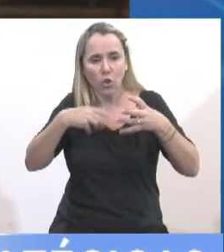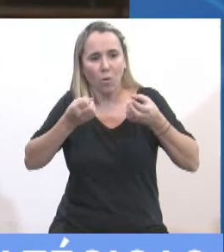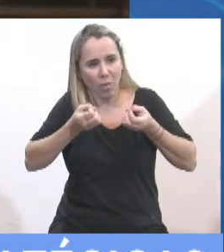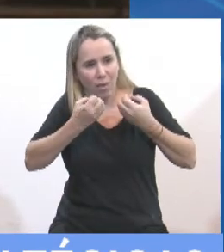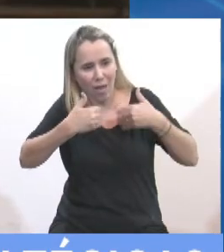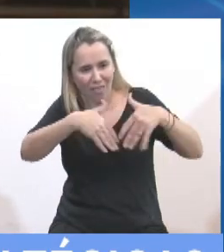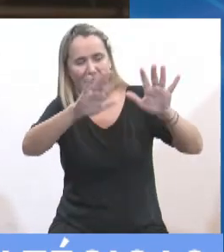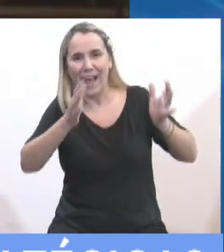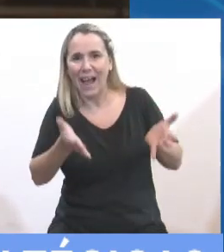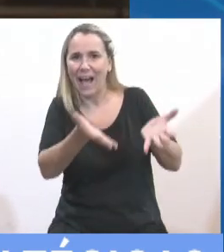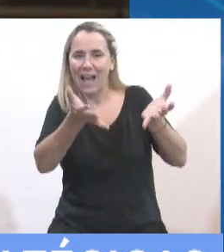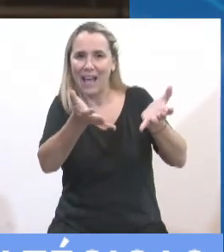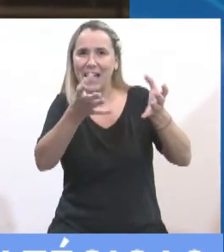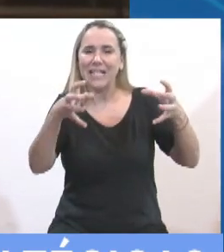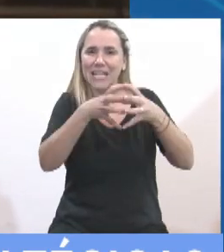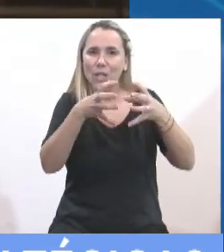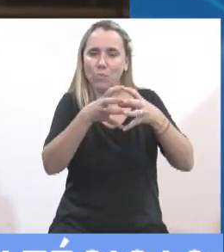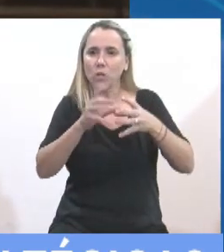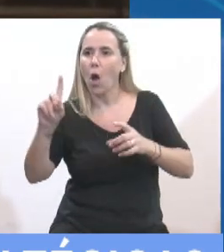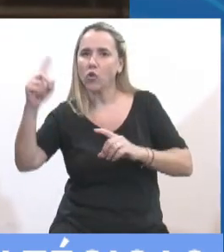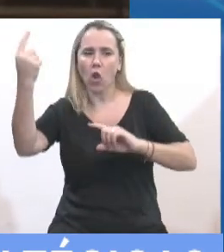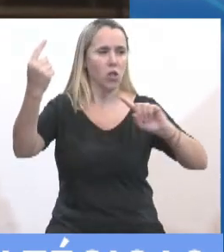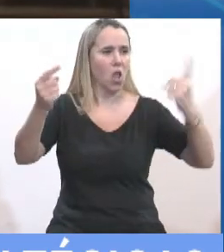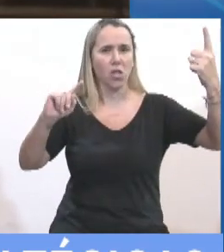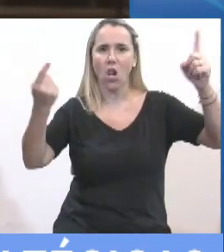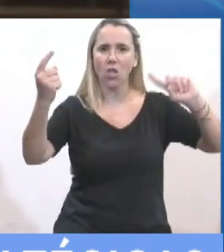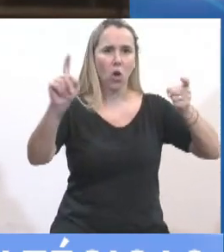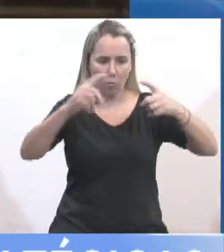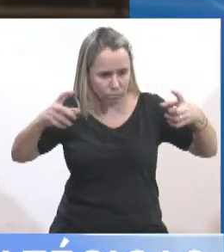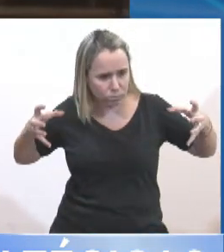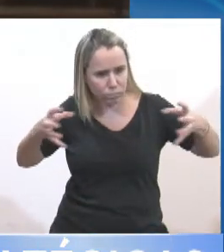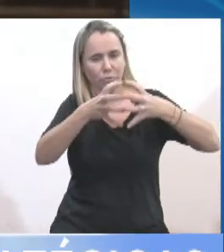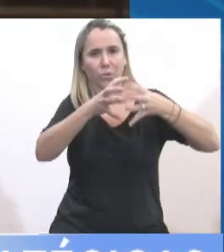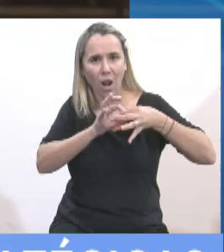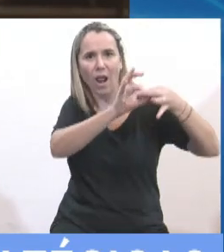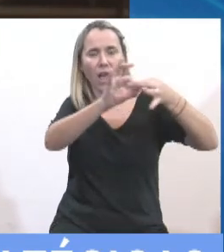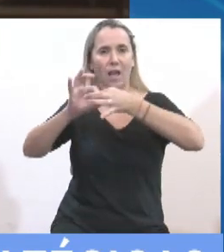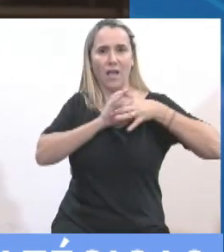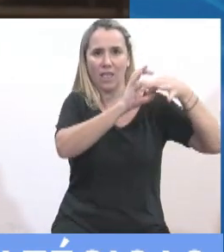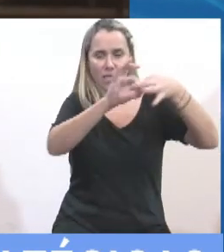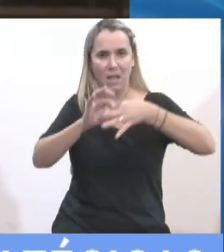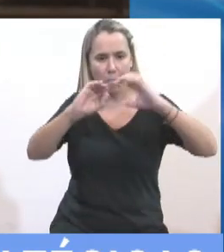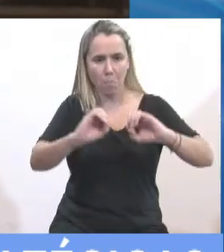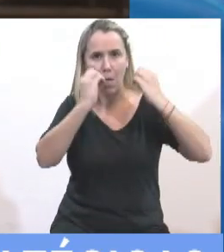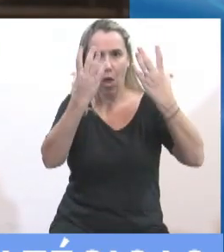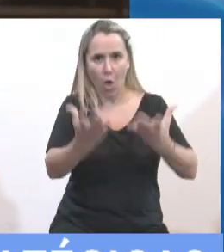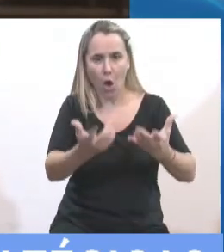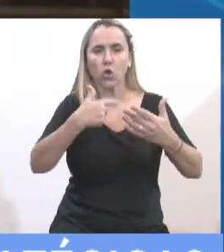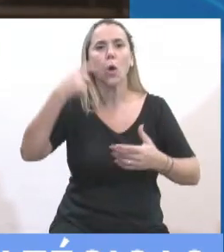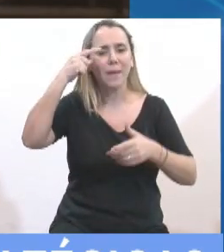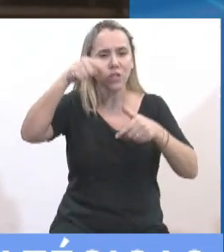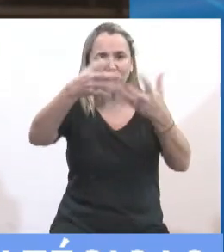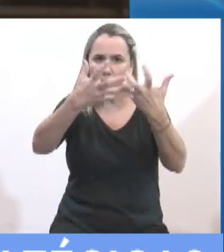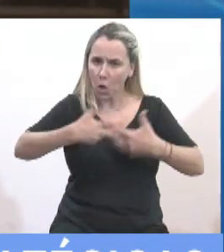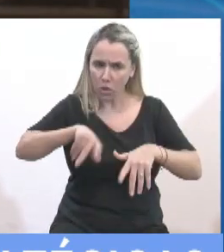sea mayor que la suma de las ideas individuales. Y creo que este proyecto lo logra. Así que simplemente dejar este